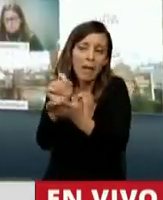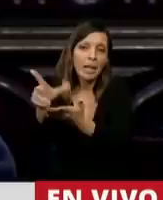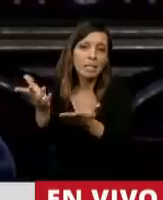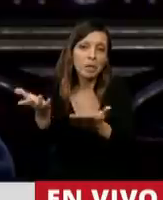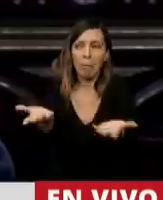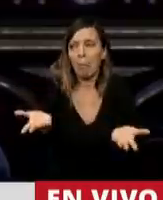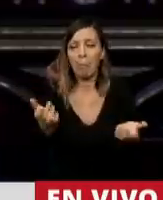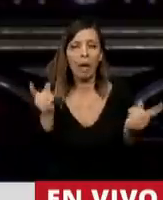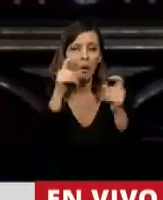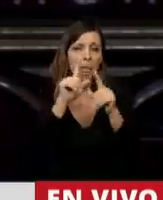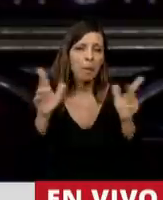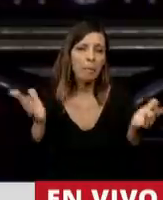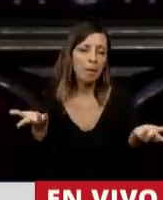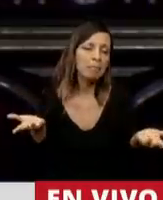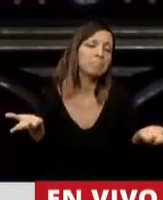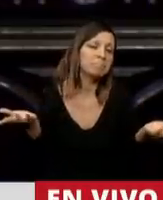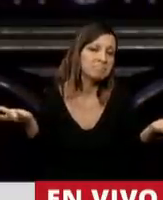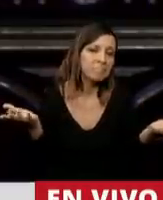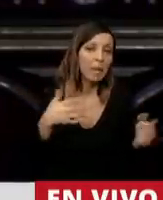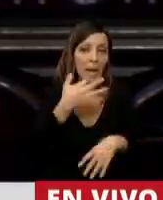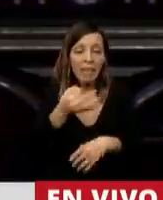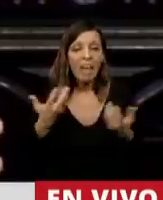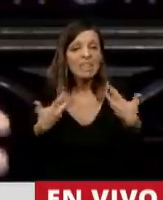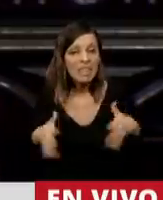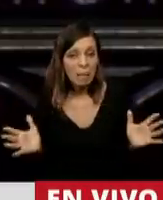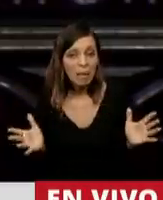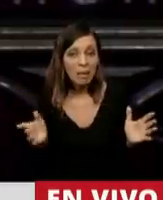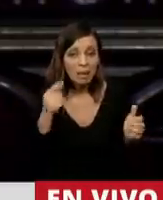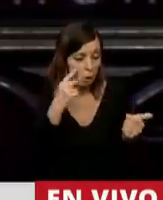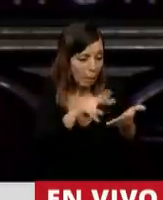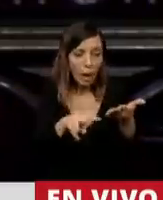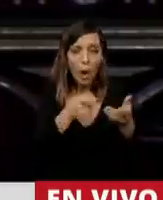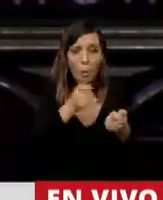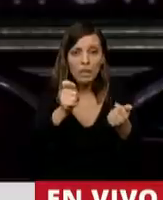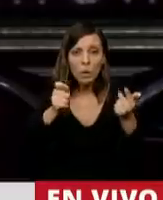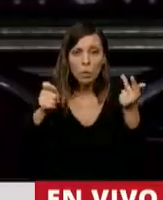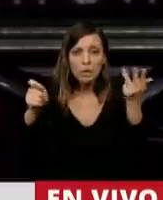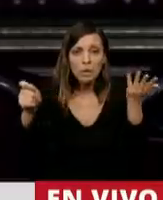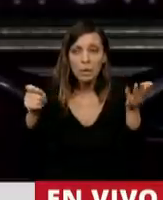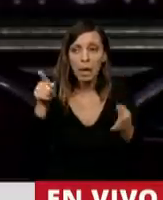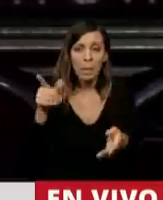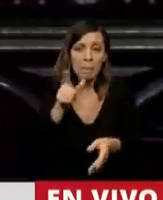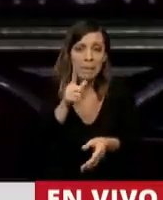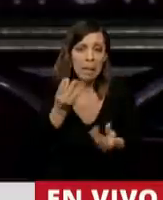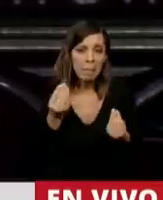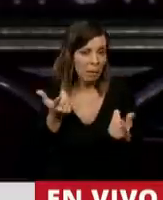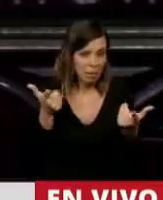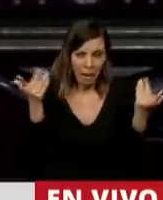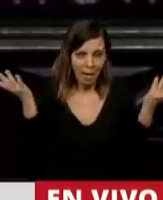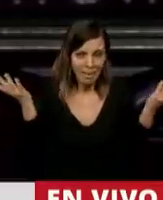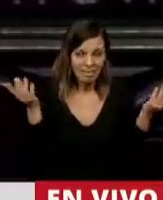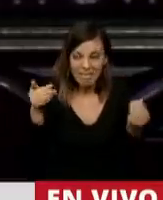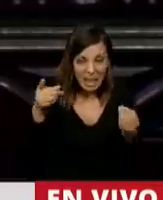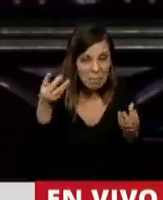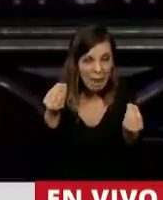No tengo ningún tipo de problema. Porque aparte, sinceramente, después de todas estas causas que tuvo en la Argentina, qué miedo puede tener el expresidente y que el